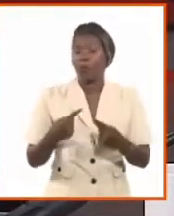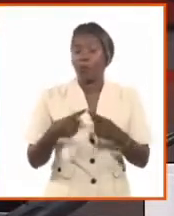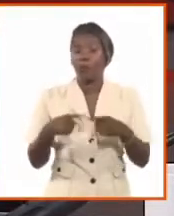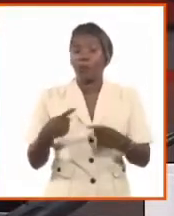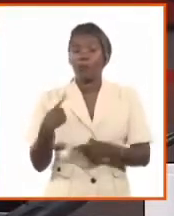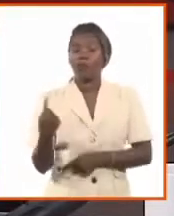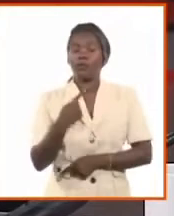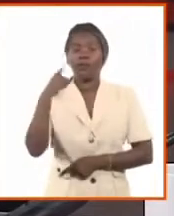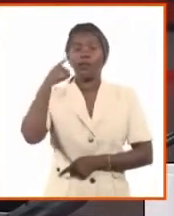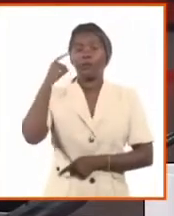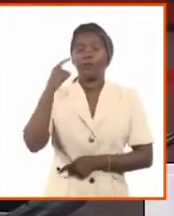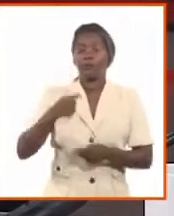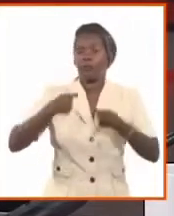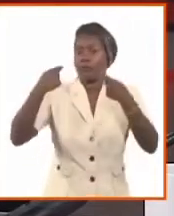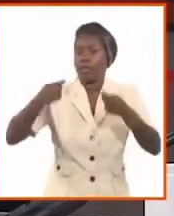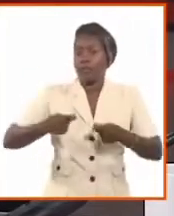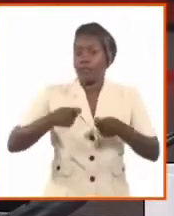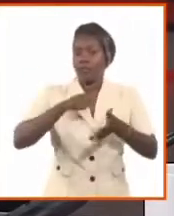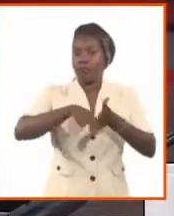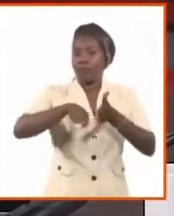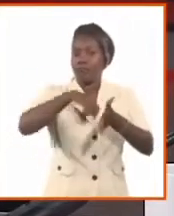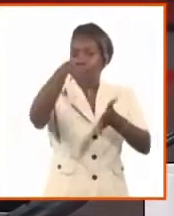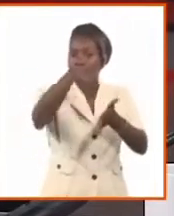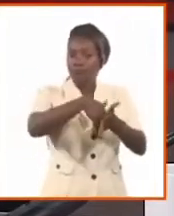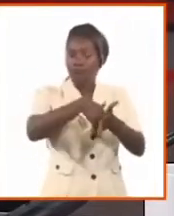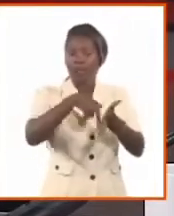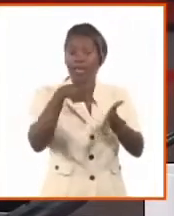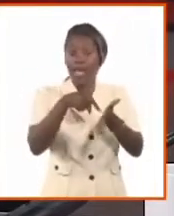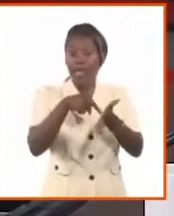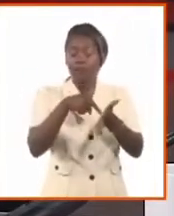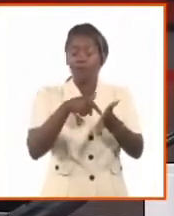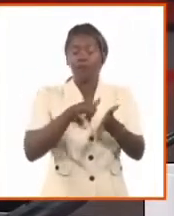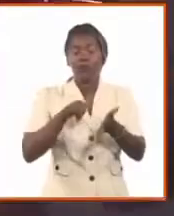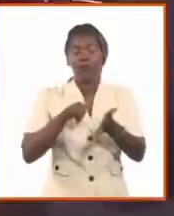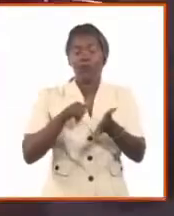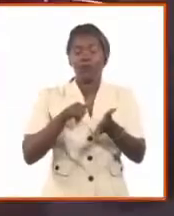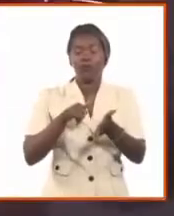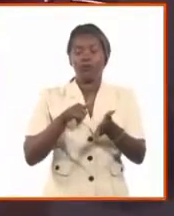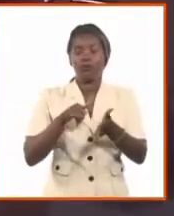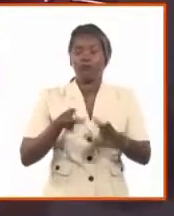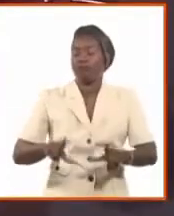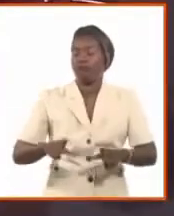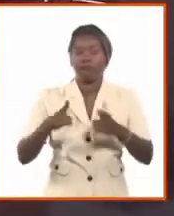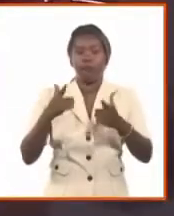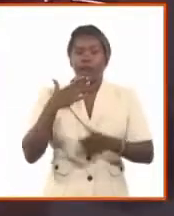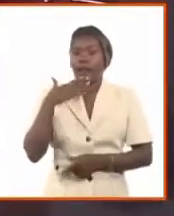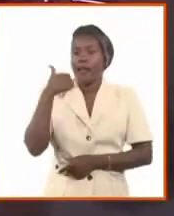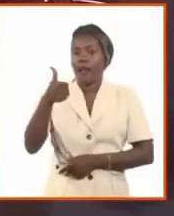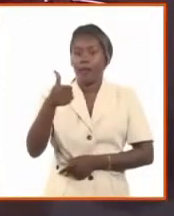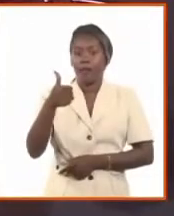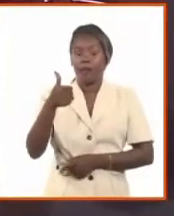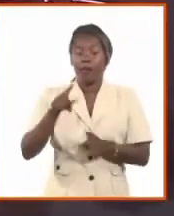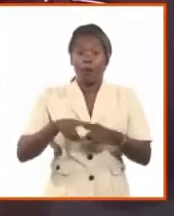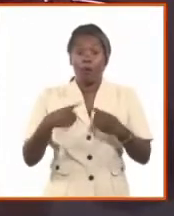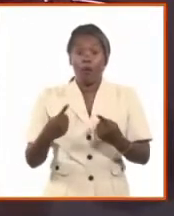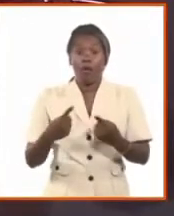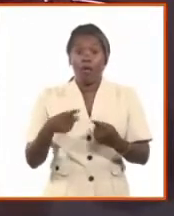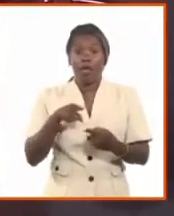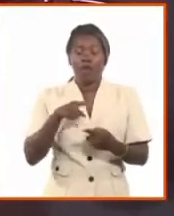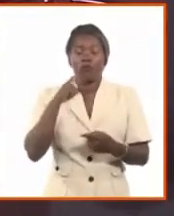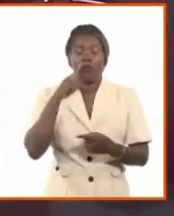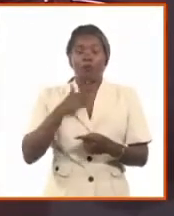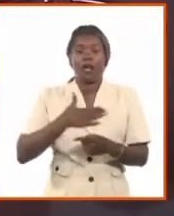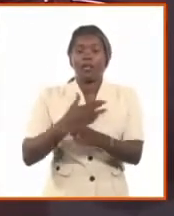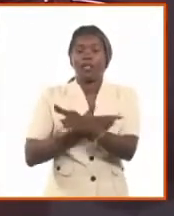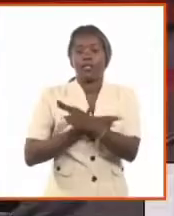los que van a ejercer el derecho al voto, van a vivir un día histórico de la nación. Como fue el 22 de julio, también es un día histórico de la nación